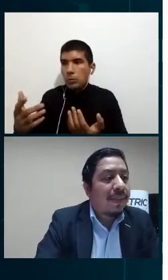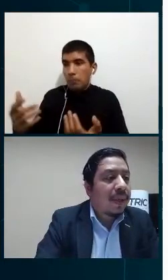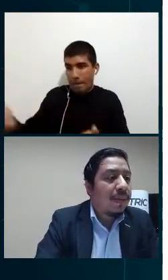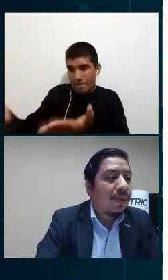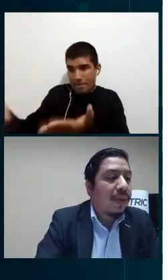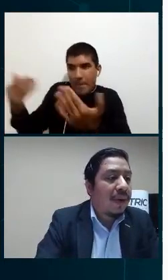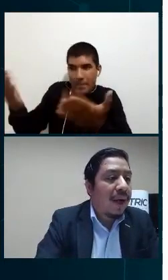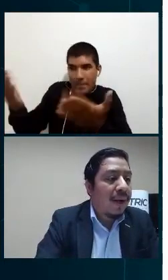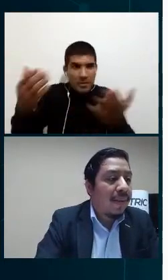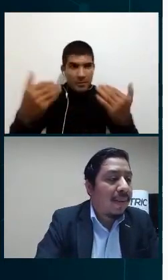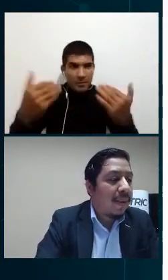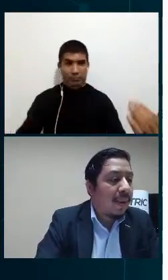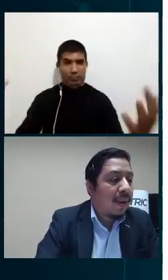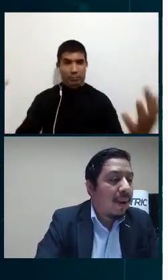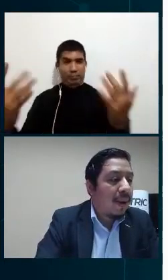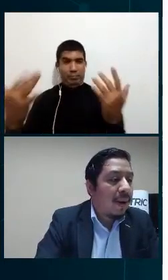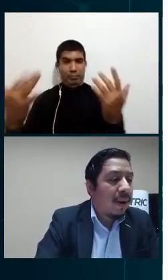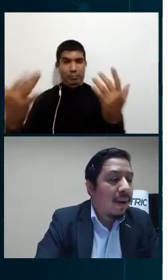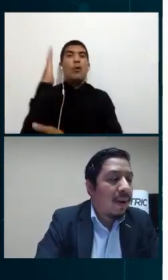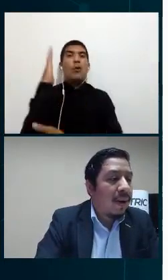que se pudo trabajar